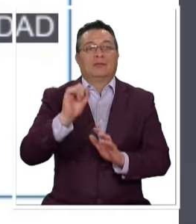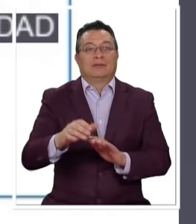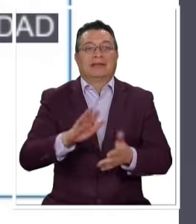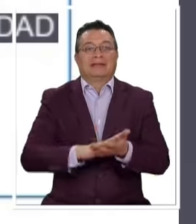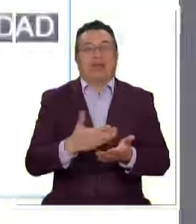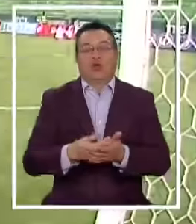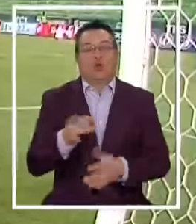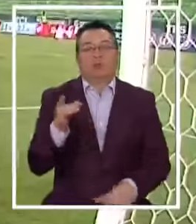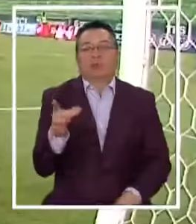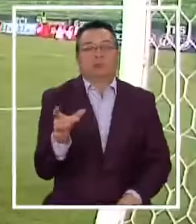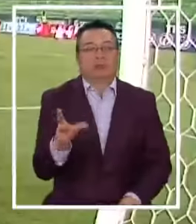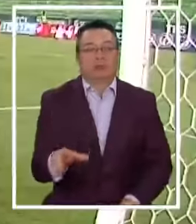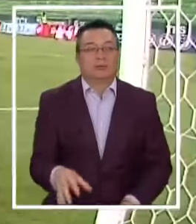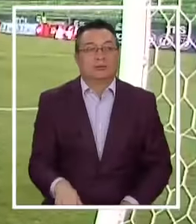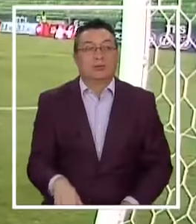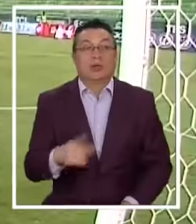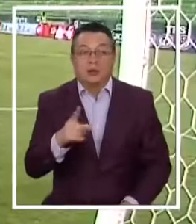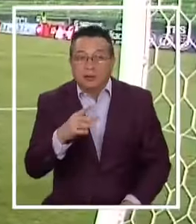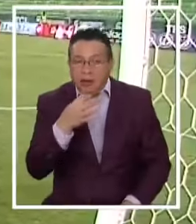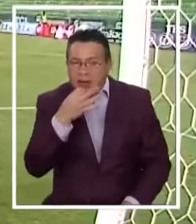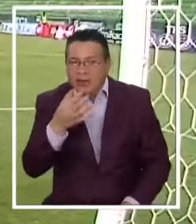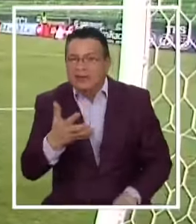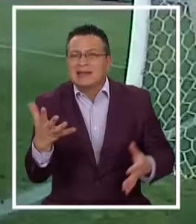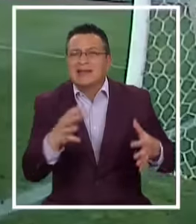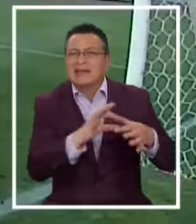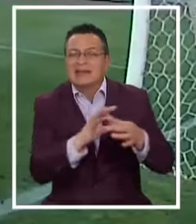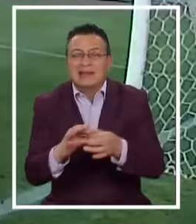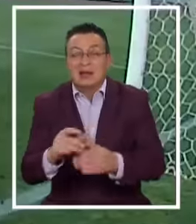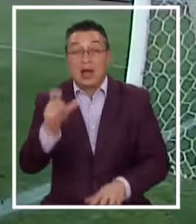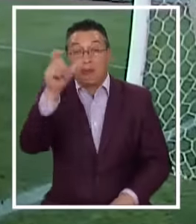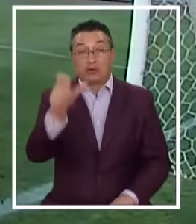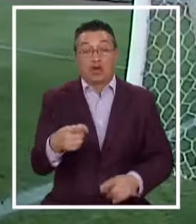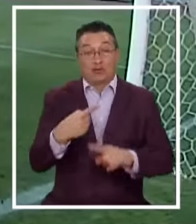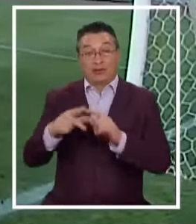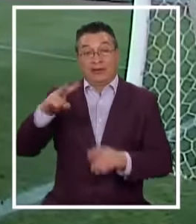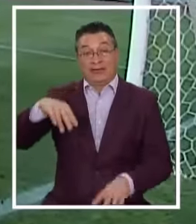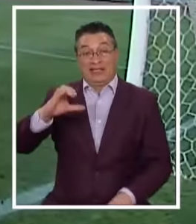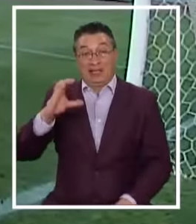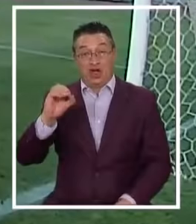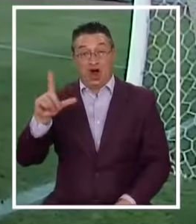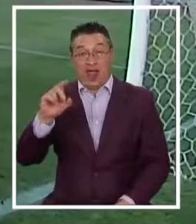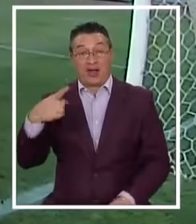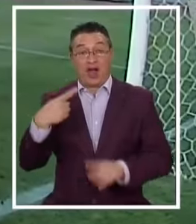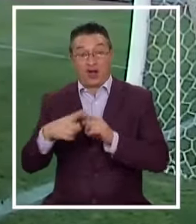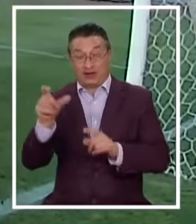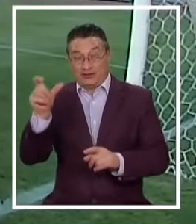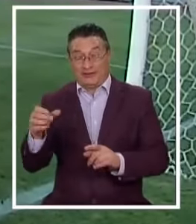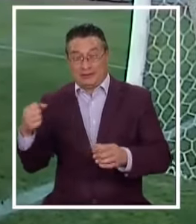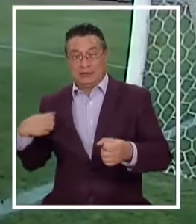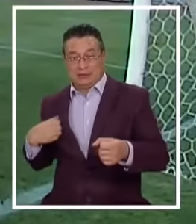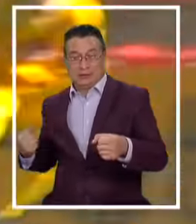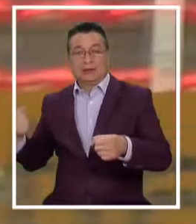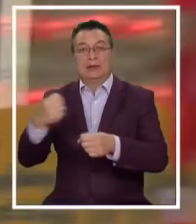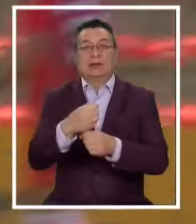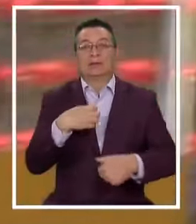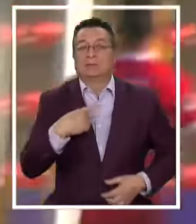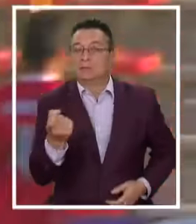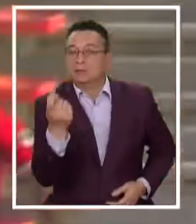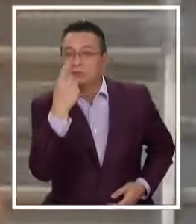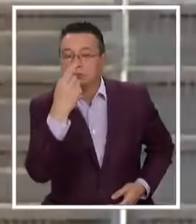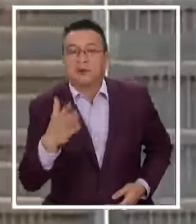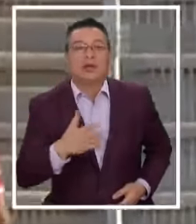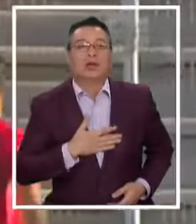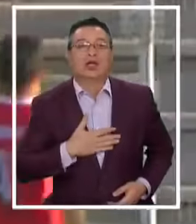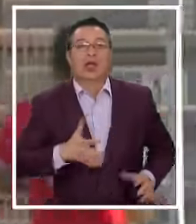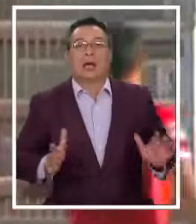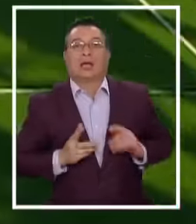Salubridad La tesis Que se maneja Y se investiga Es que una persona De nombre Nicolás Ambrosio Es el presunto Suplantador Del arquero Calerano Es más